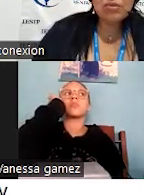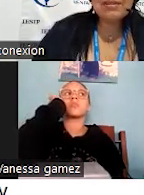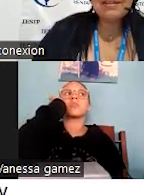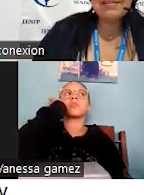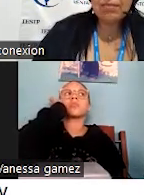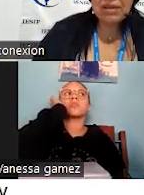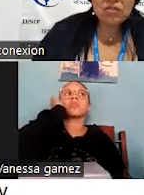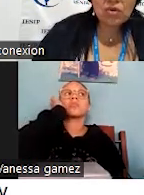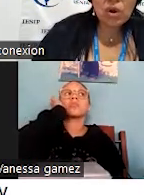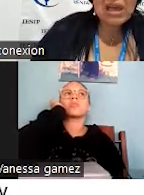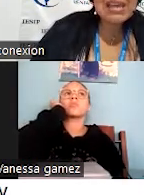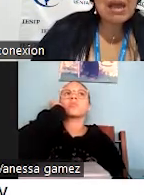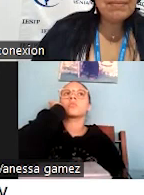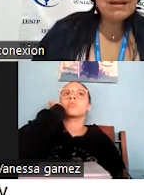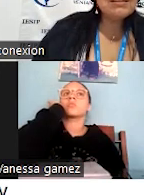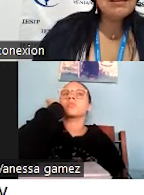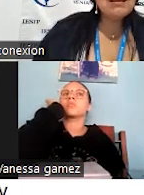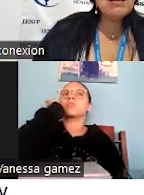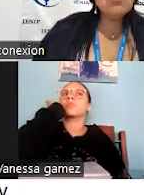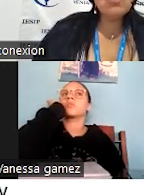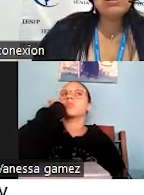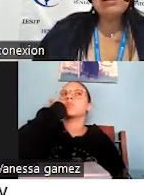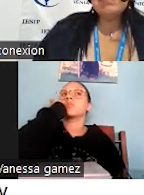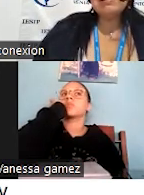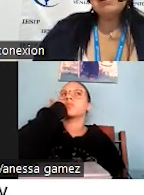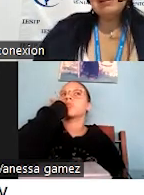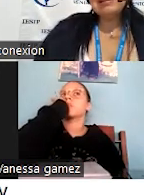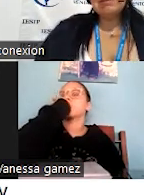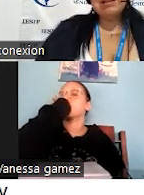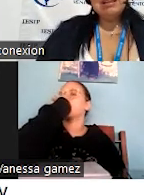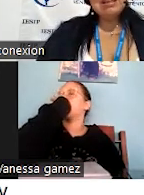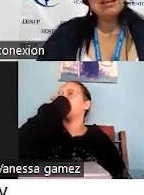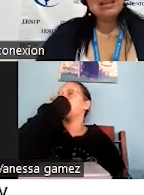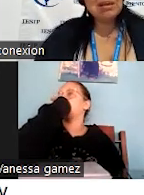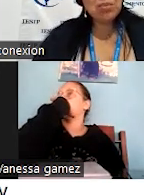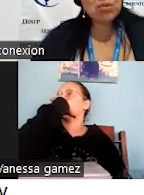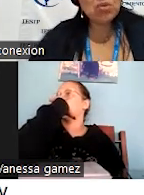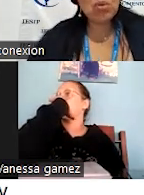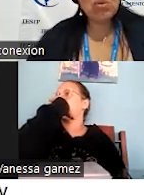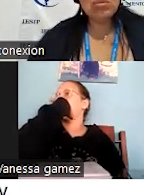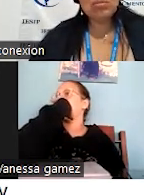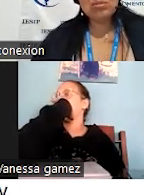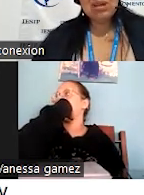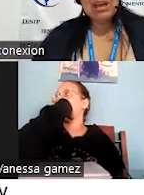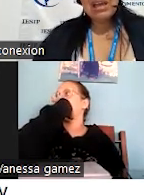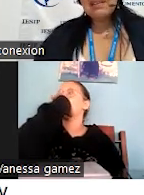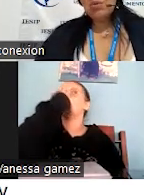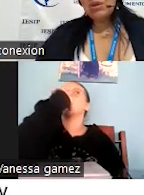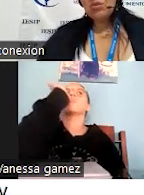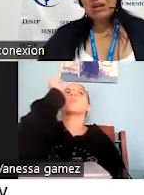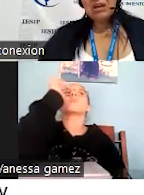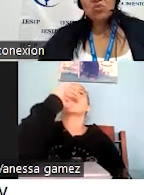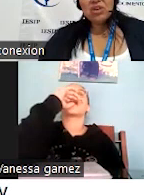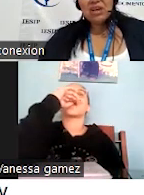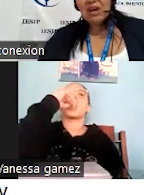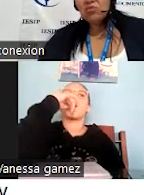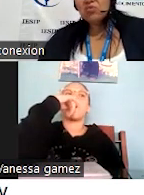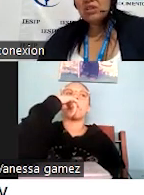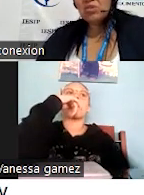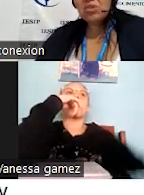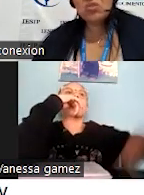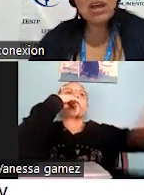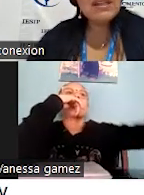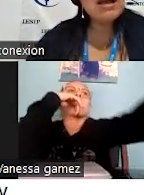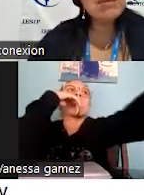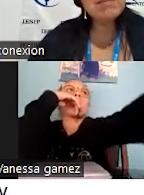actitud de servicio, y aparte de eso, en la parte, y también la etiqueta y protocolo, esa cuestión de que tú llegas